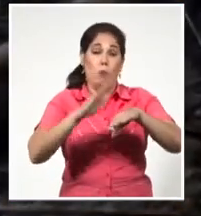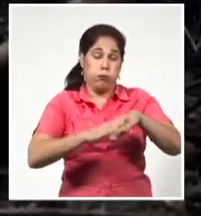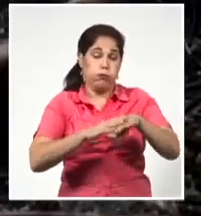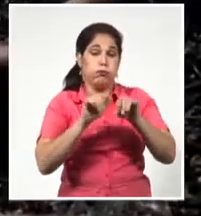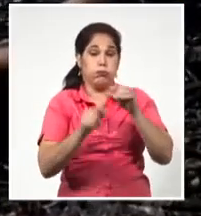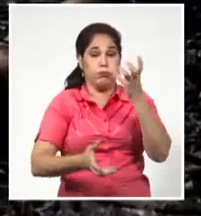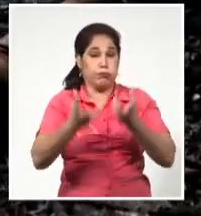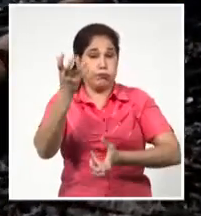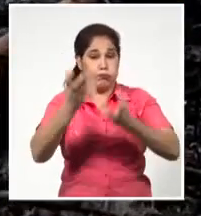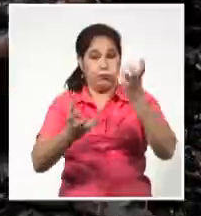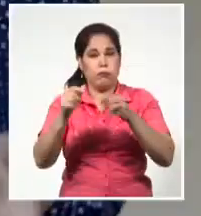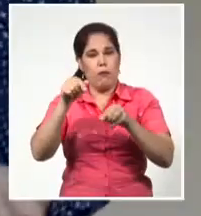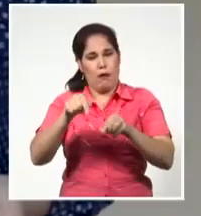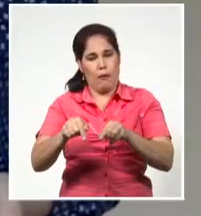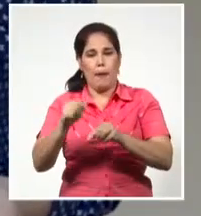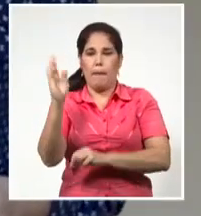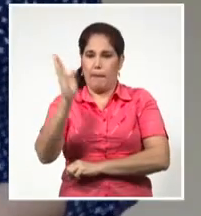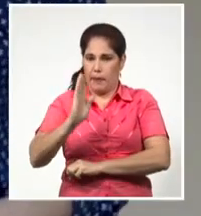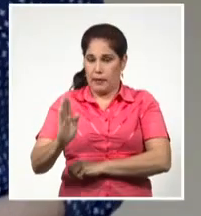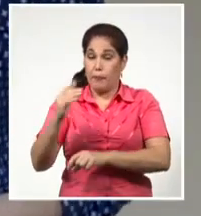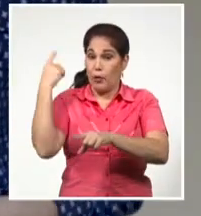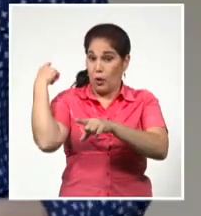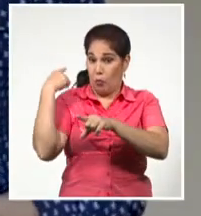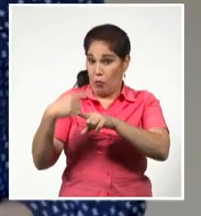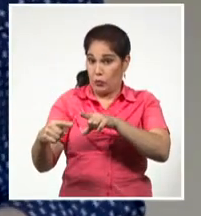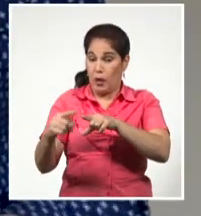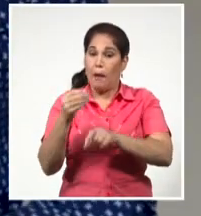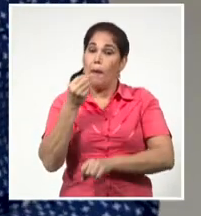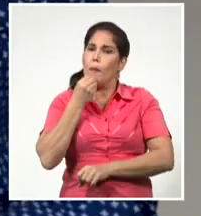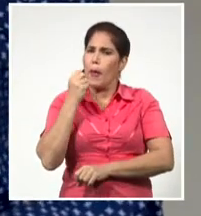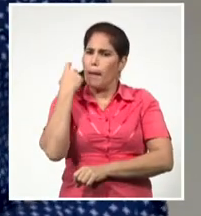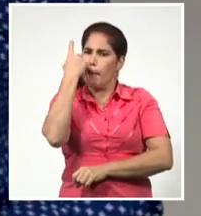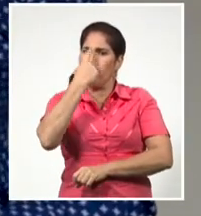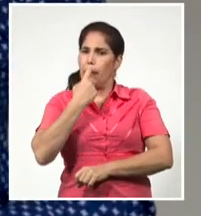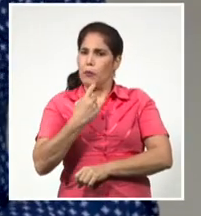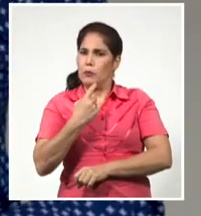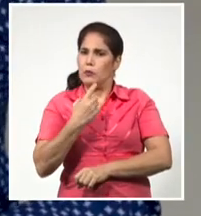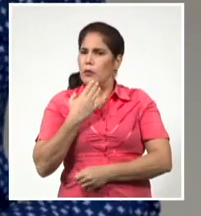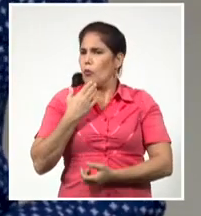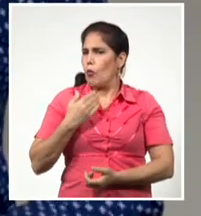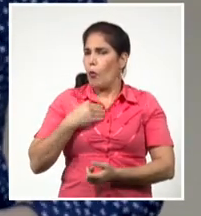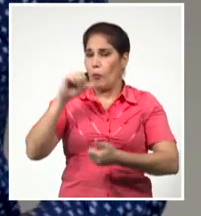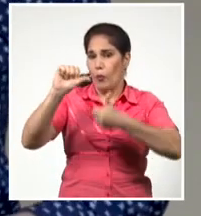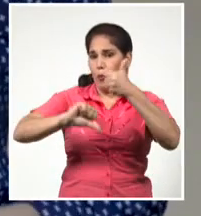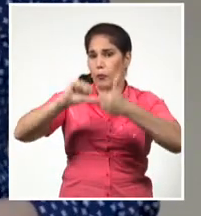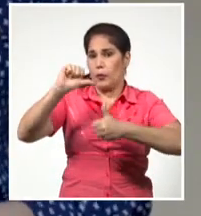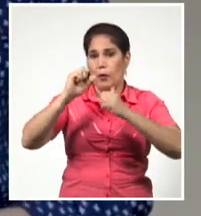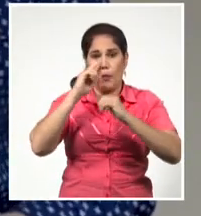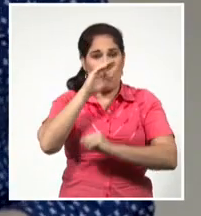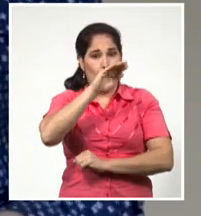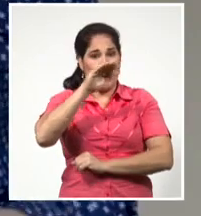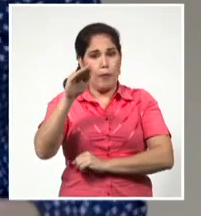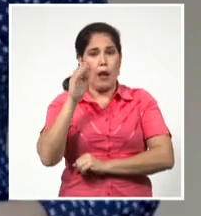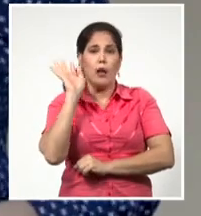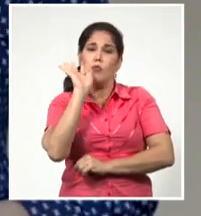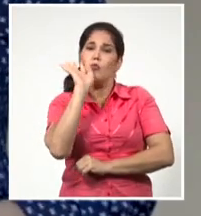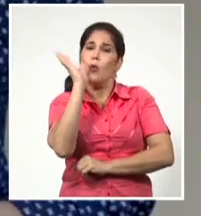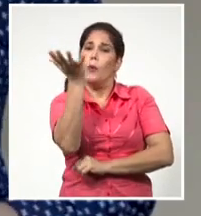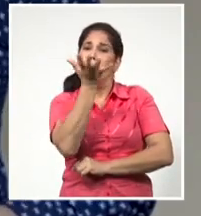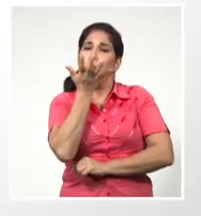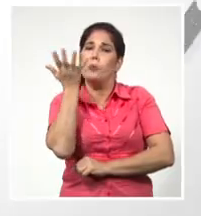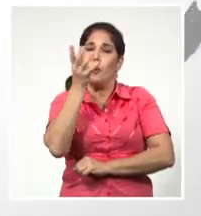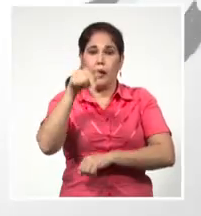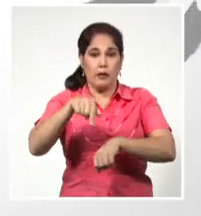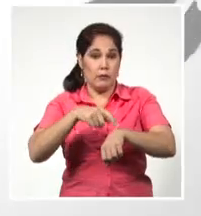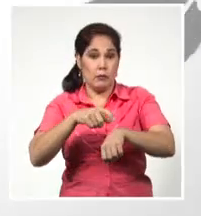incendios en la Amazonía. Por otro lado, pudiéramos preguntarnos cómo se comportan los niveles de dióxido de carbono en este